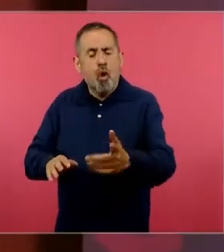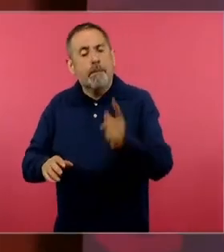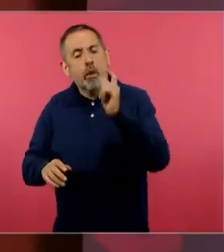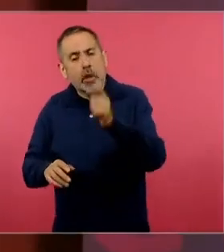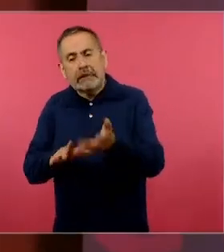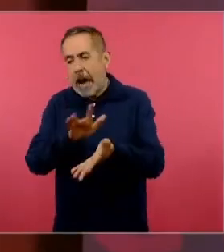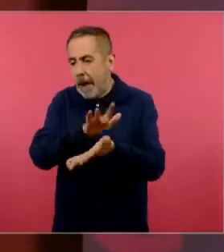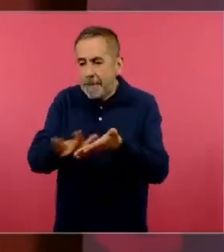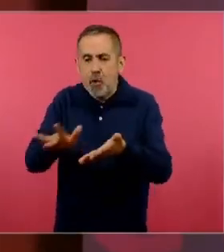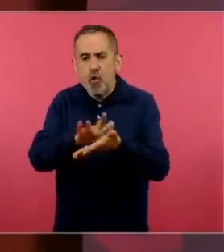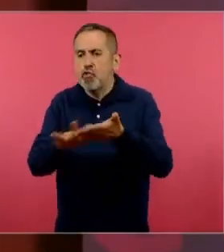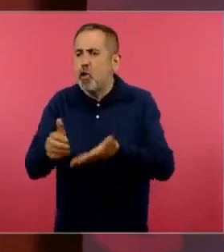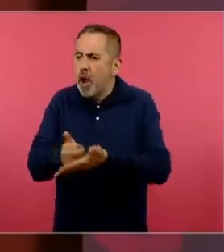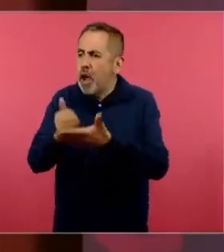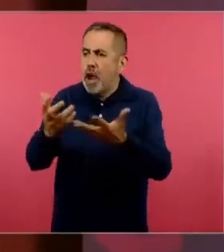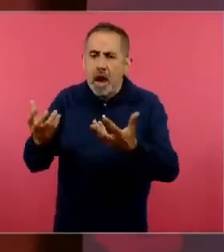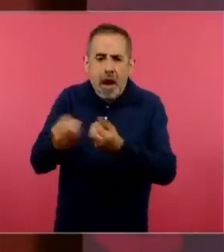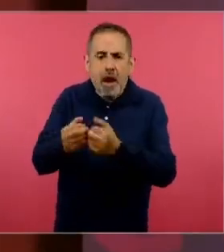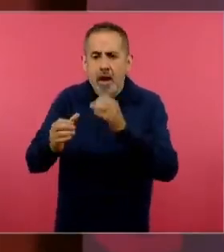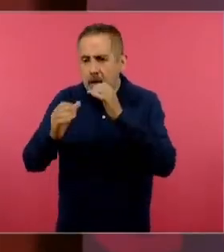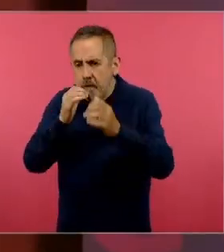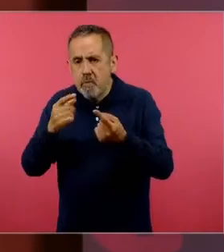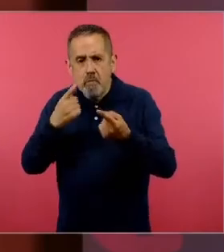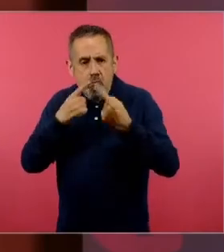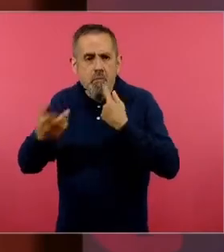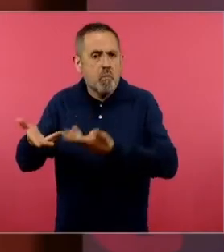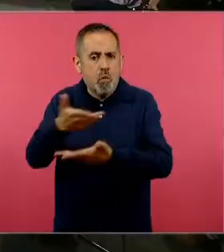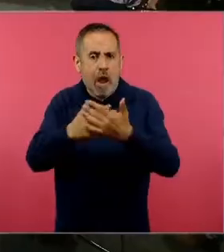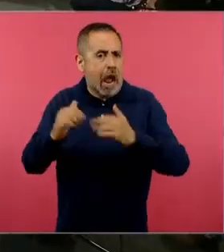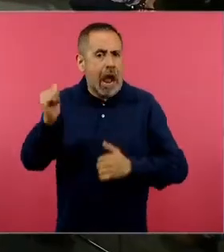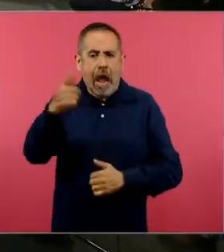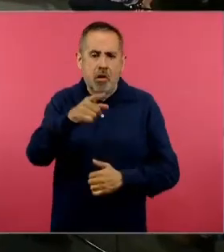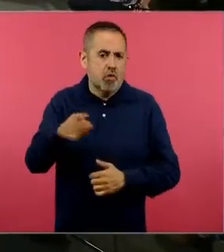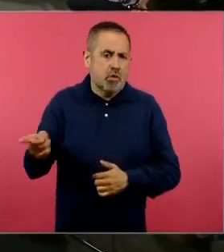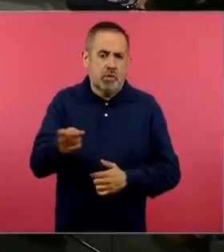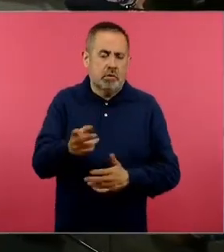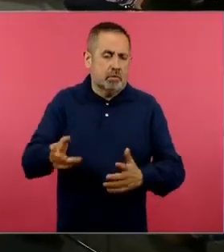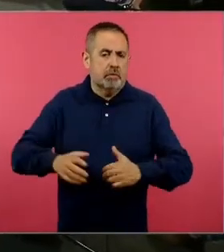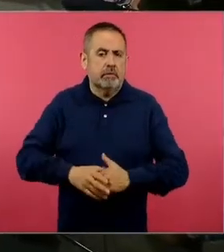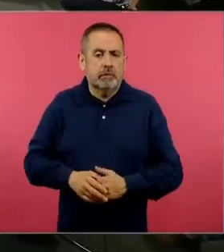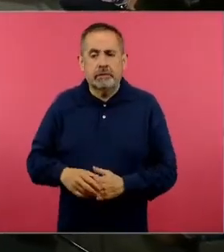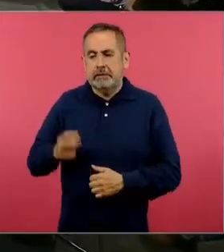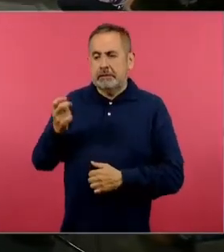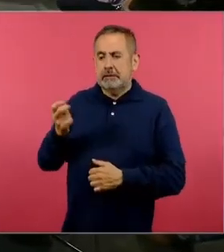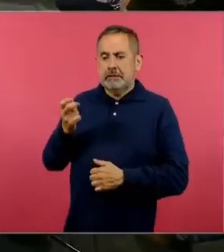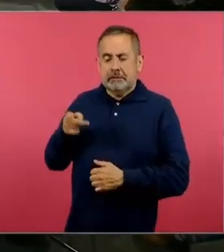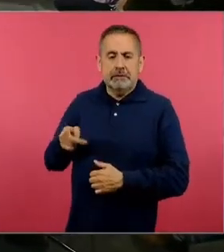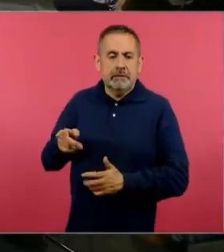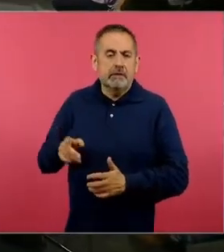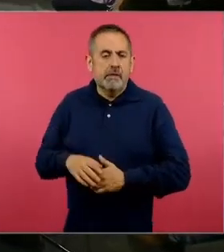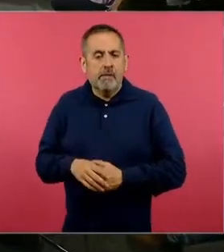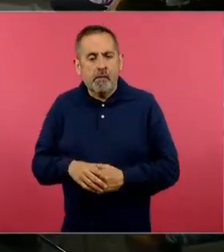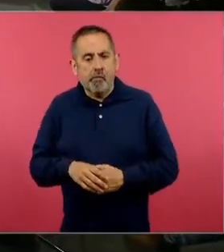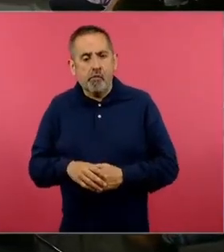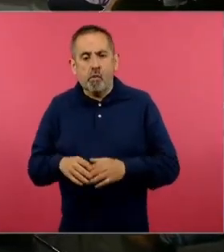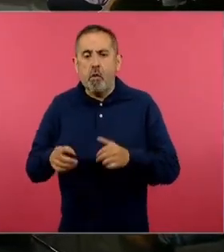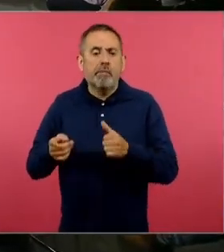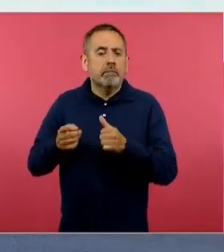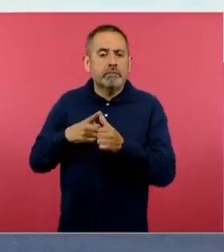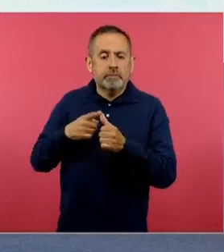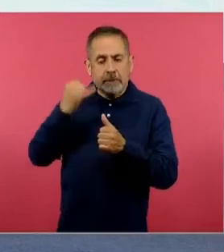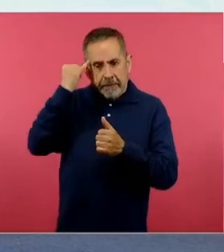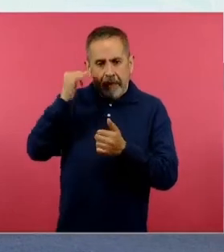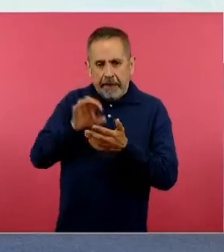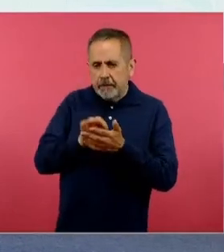Van a ser el apoyo para enriquecer este tipo de proyectos. Entonces, aquí establecemos ya la primera parte de